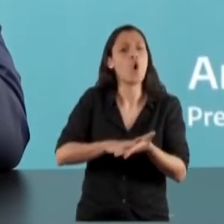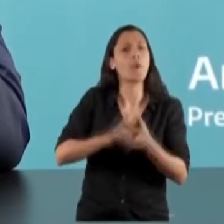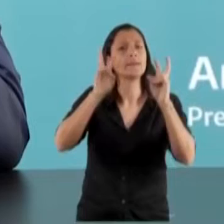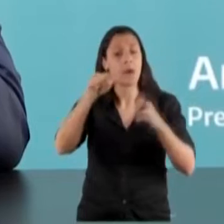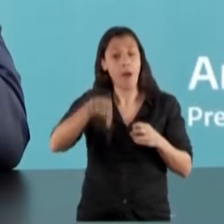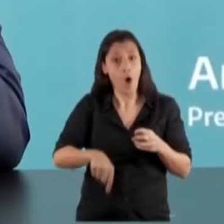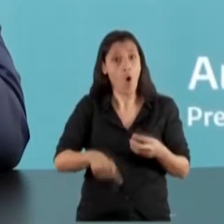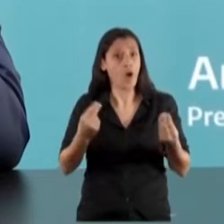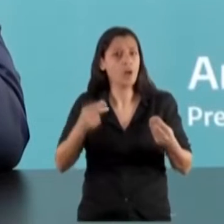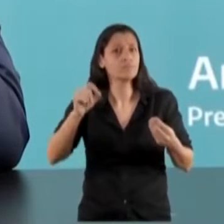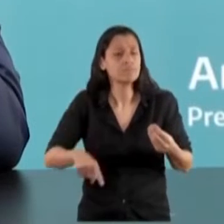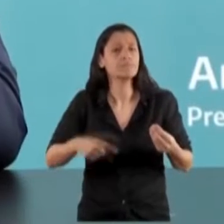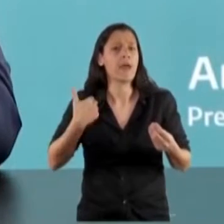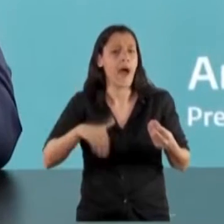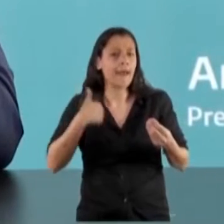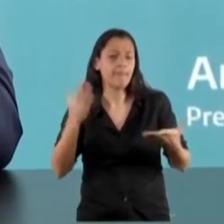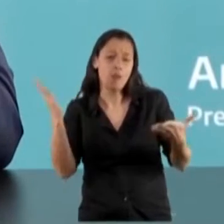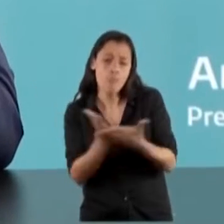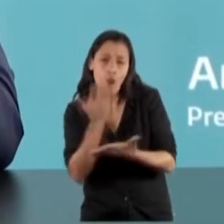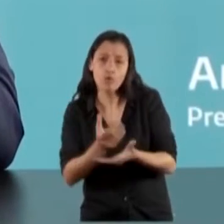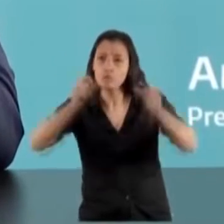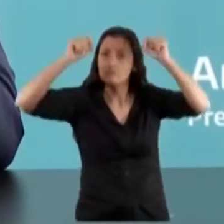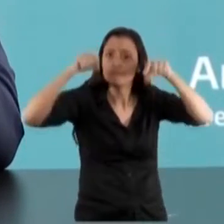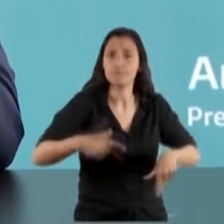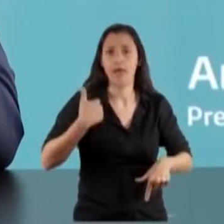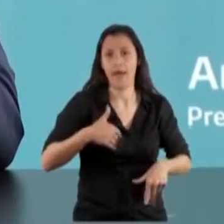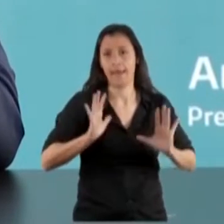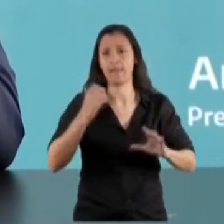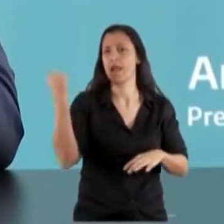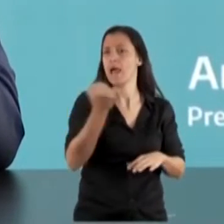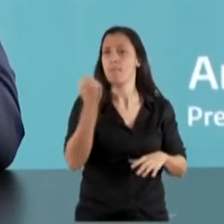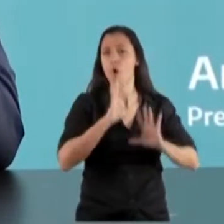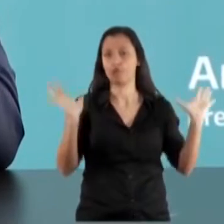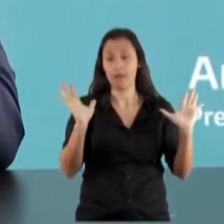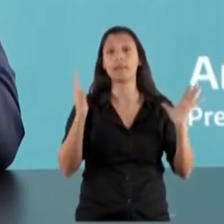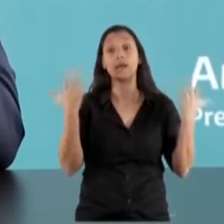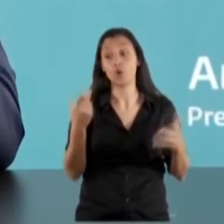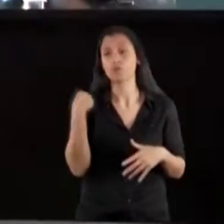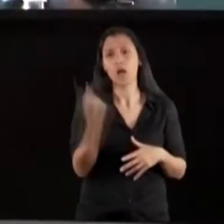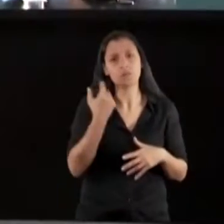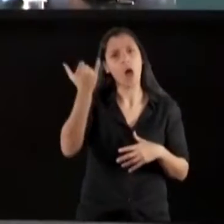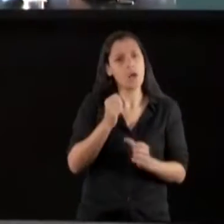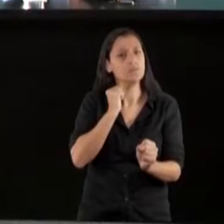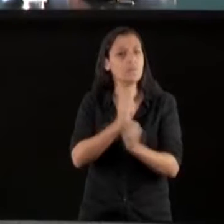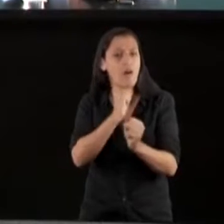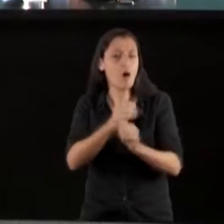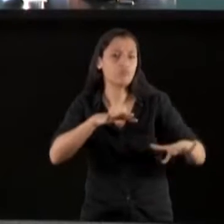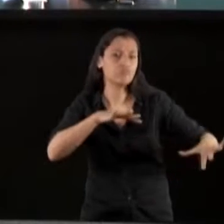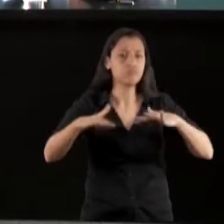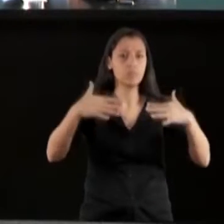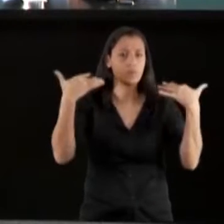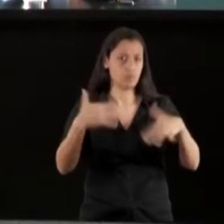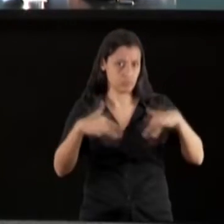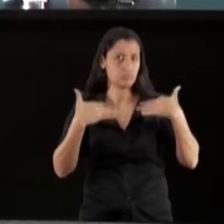hoy produce la Argentina. Así que en ese sentido una agenda de trabajo